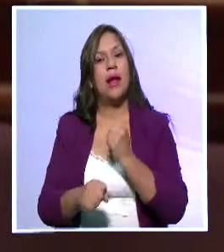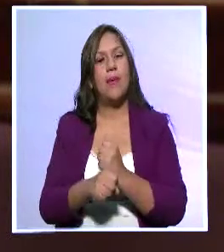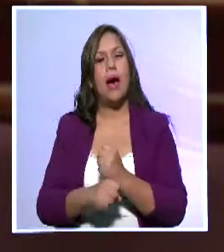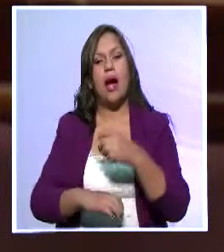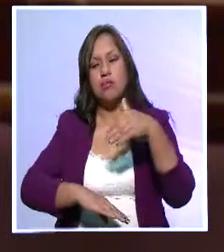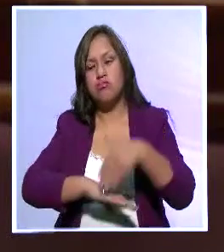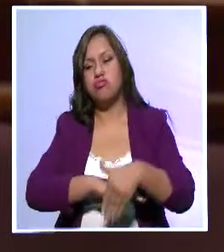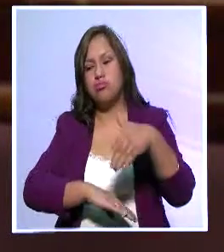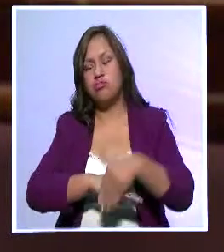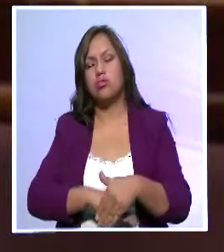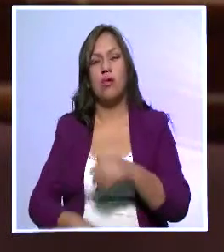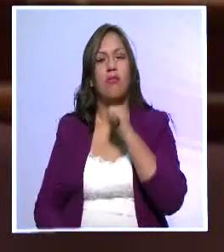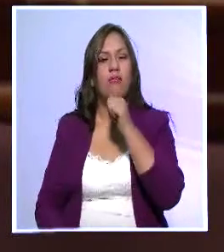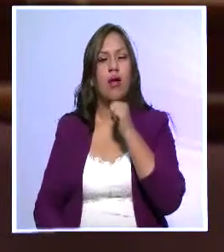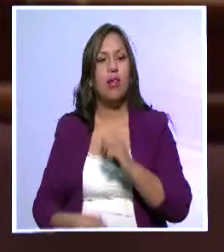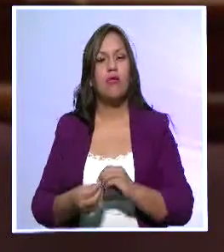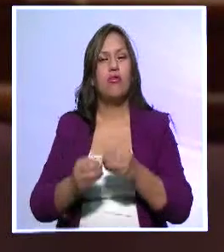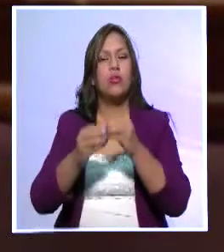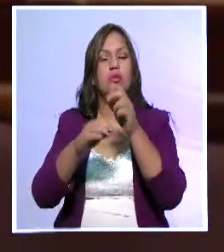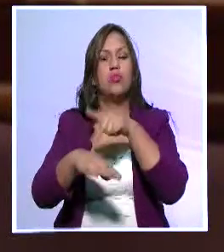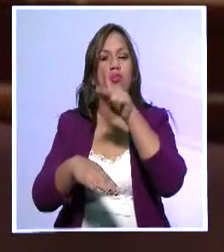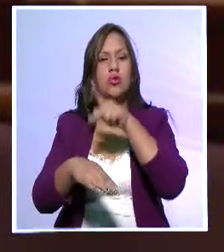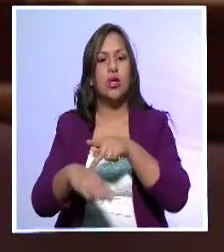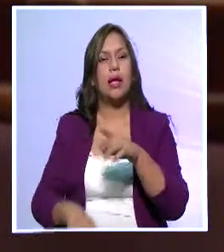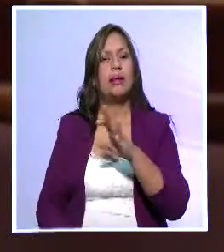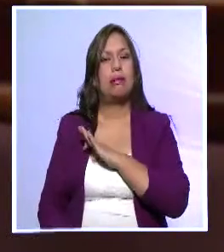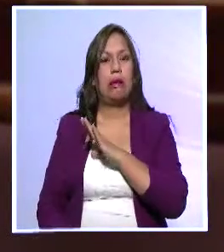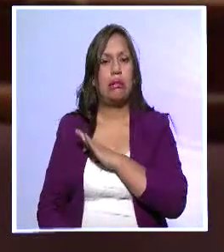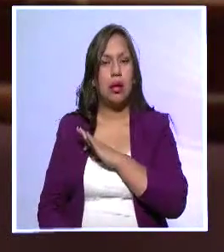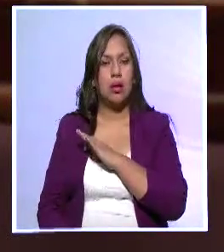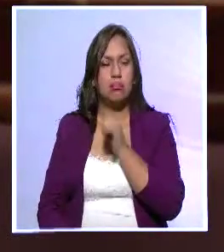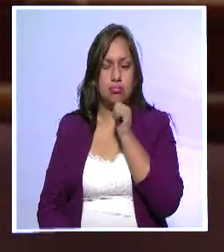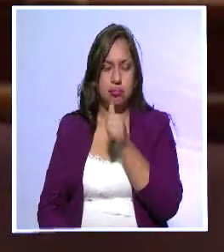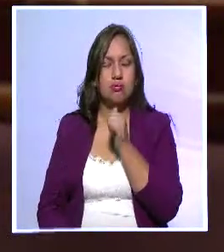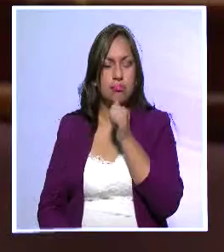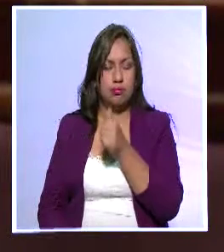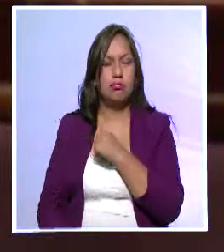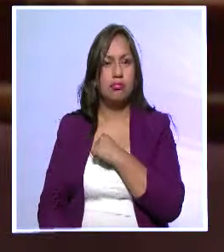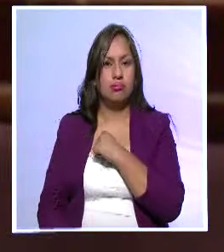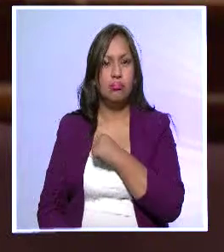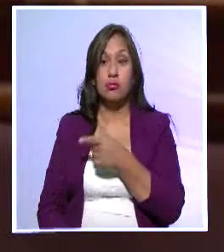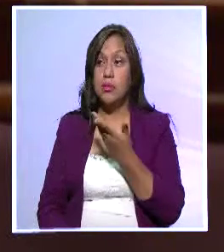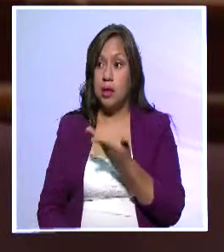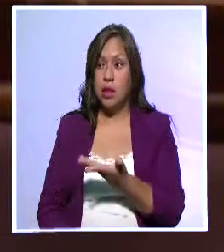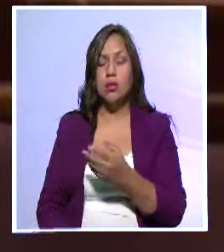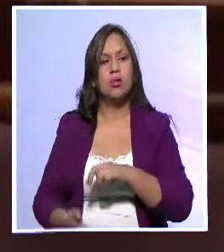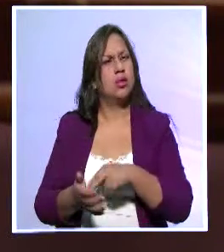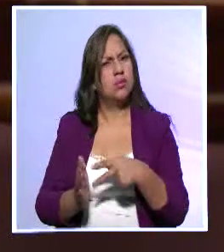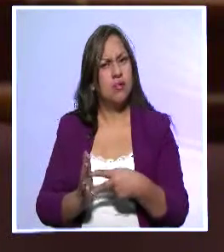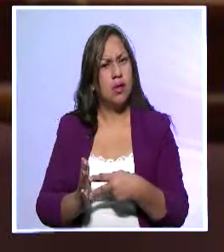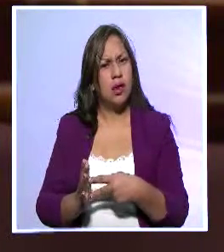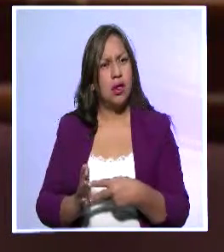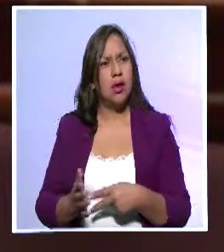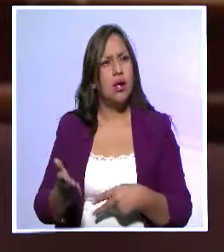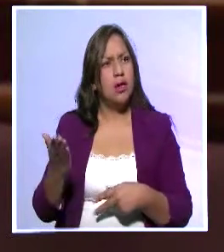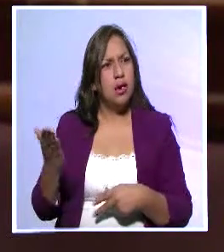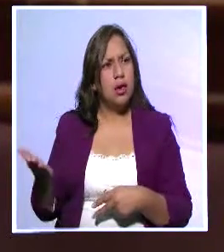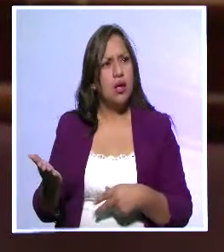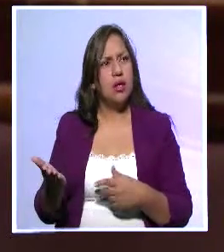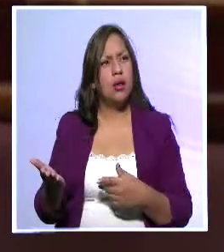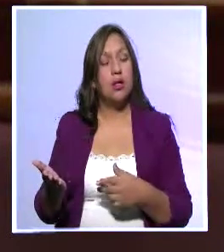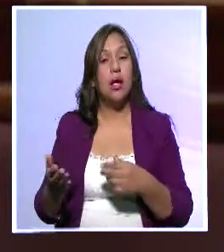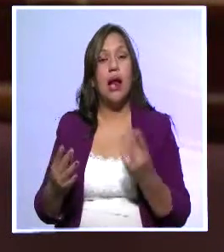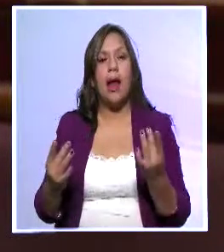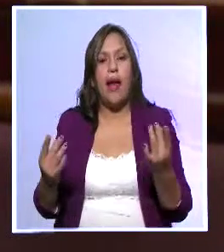la formación profesional y técnica suficiente. Esto obviamente tiene una incidencia en la